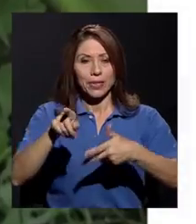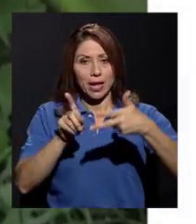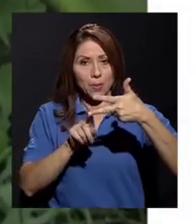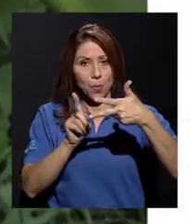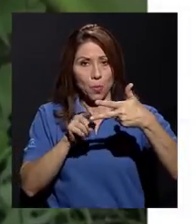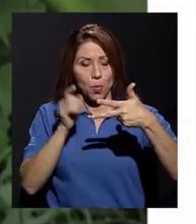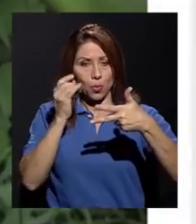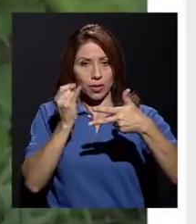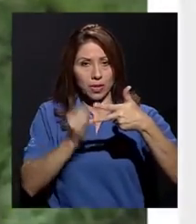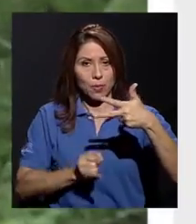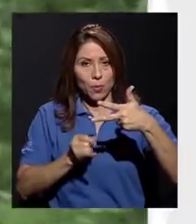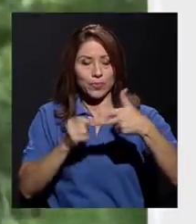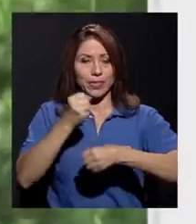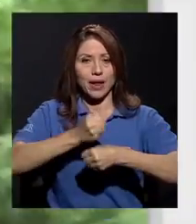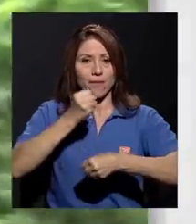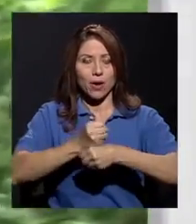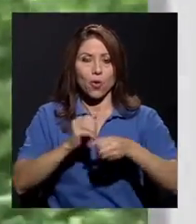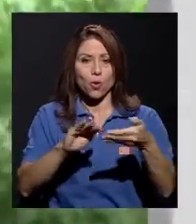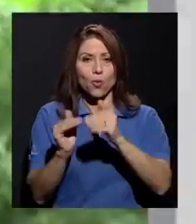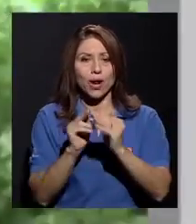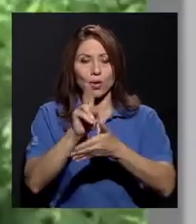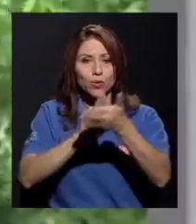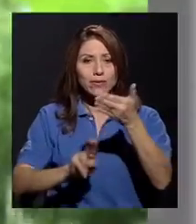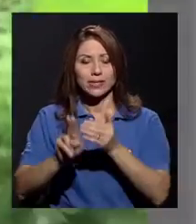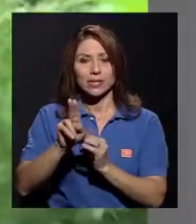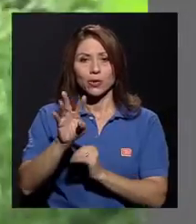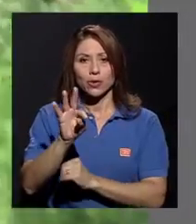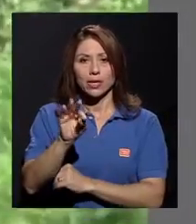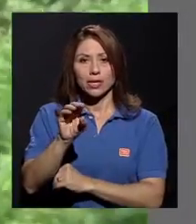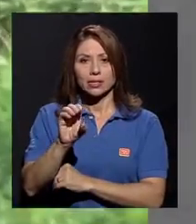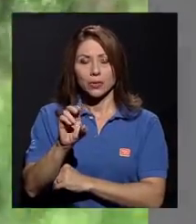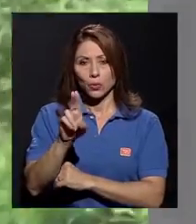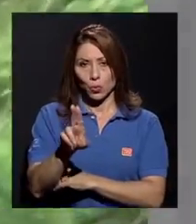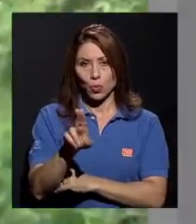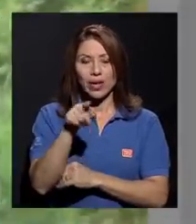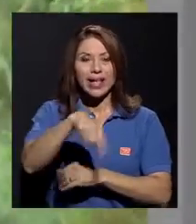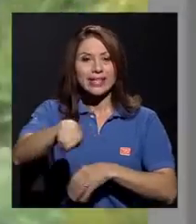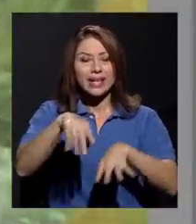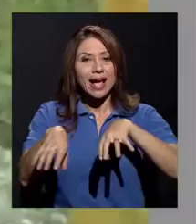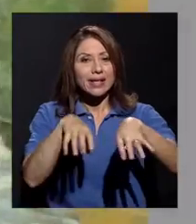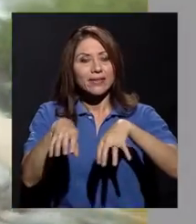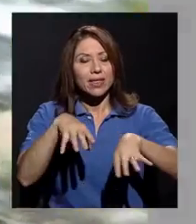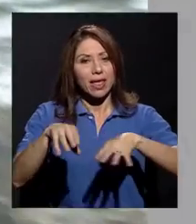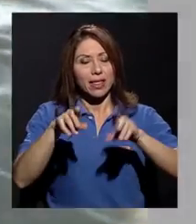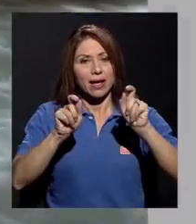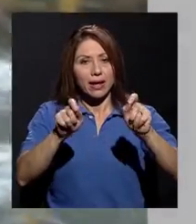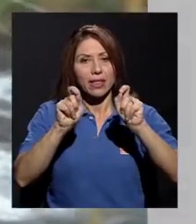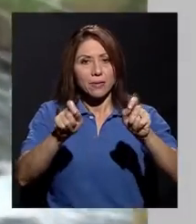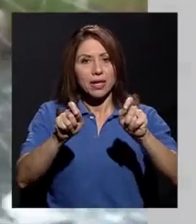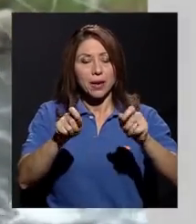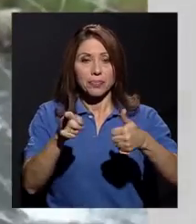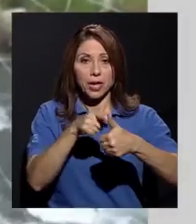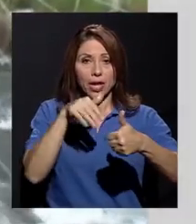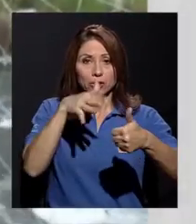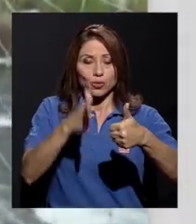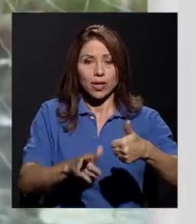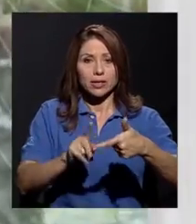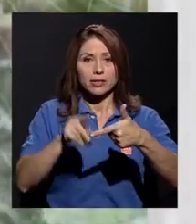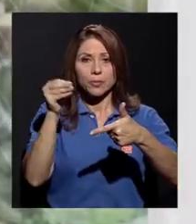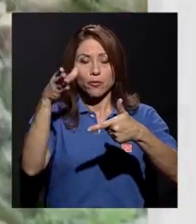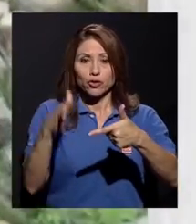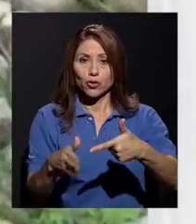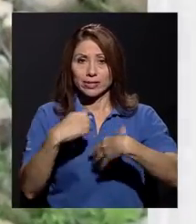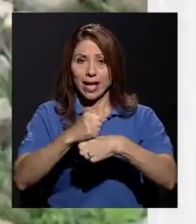por último, el trabajo comunal universitario, que es una actividad académica donde estudiantes y profesores llevan a cabo